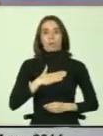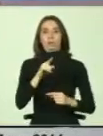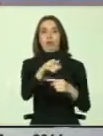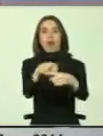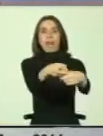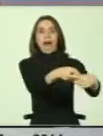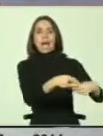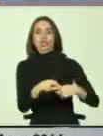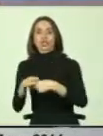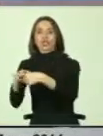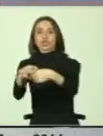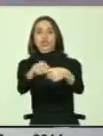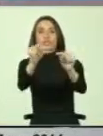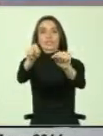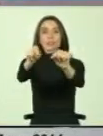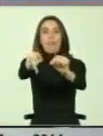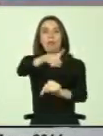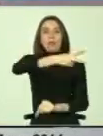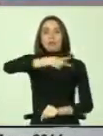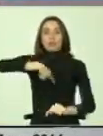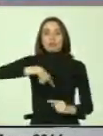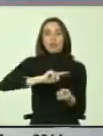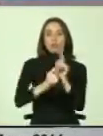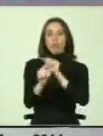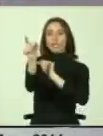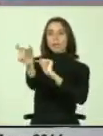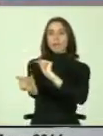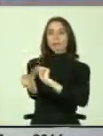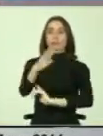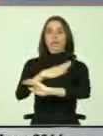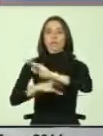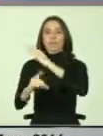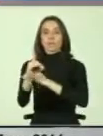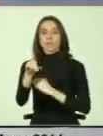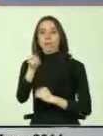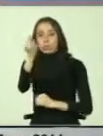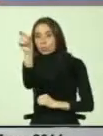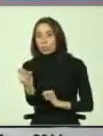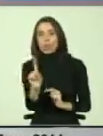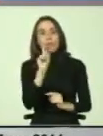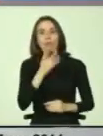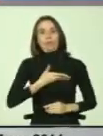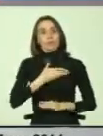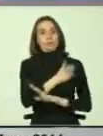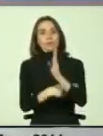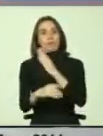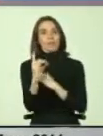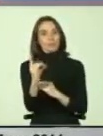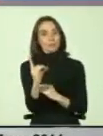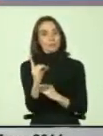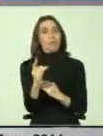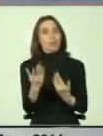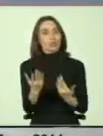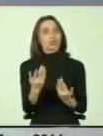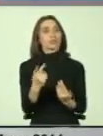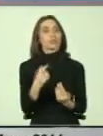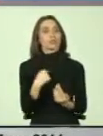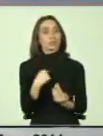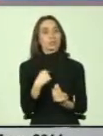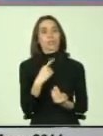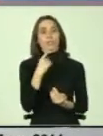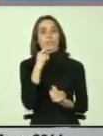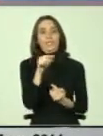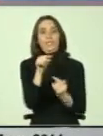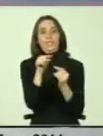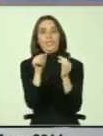sociedad, somos nosotros los que generamos la discapacidad, no está en ti, por eso yo he dado ese paso que está